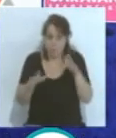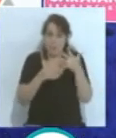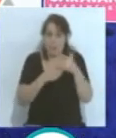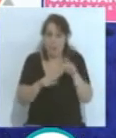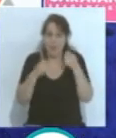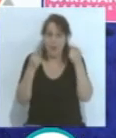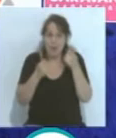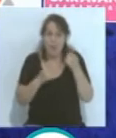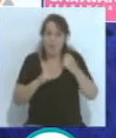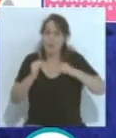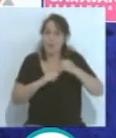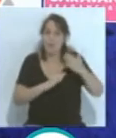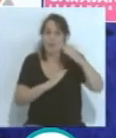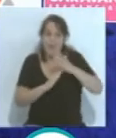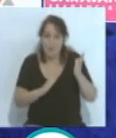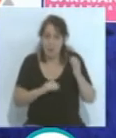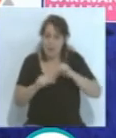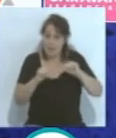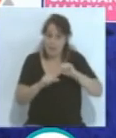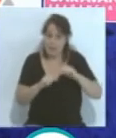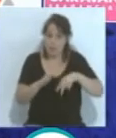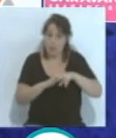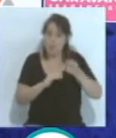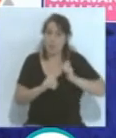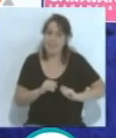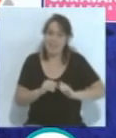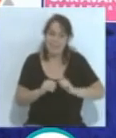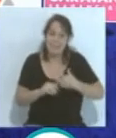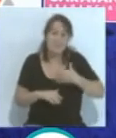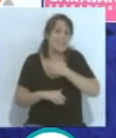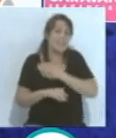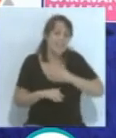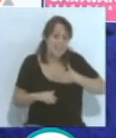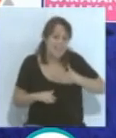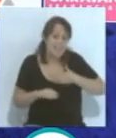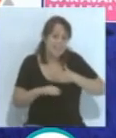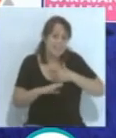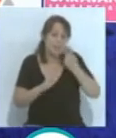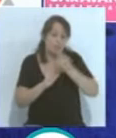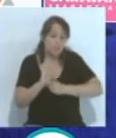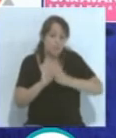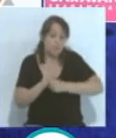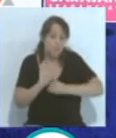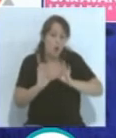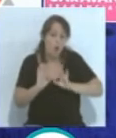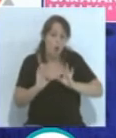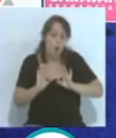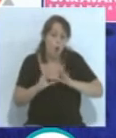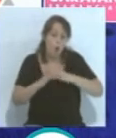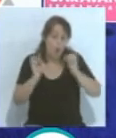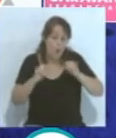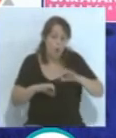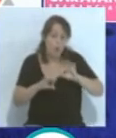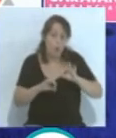competición. Nadie de la Liga del Fútbol Profesional quiso regular ni anticipar ese posible problema. Las declaraciones